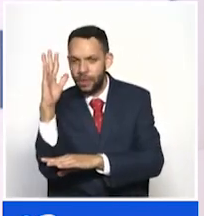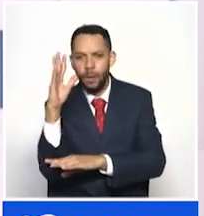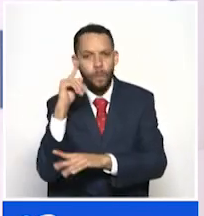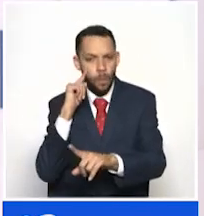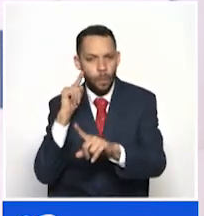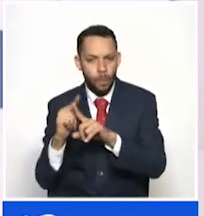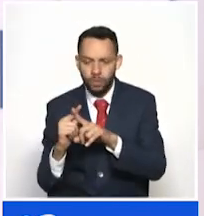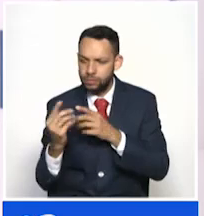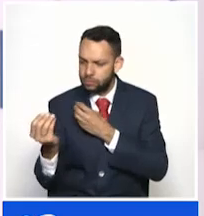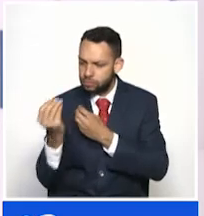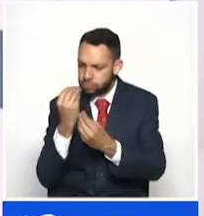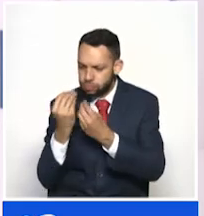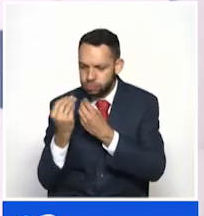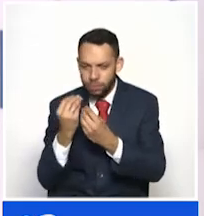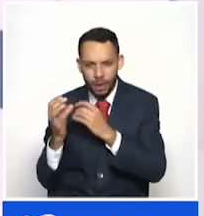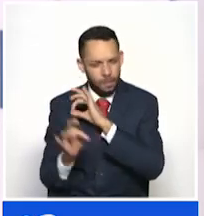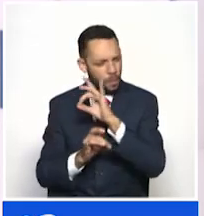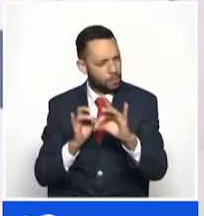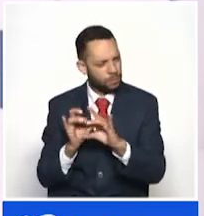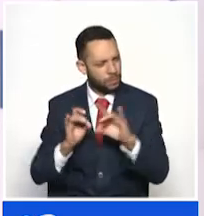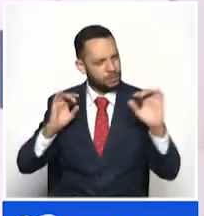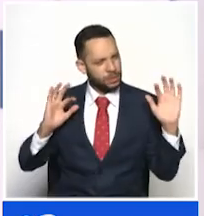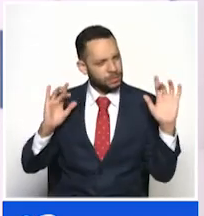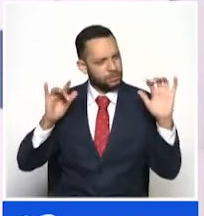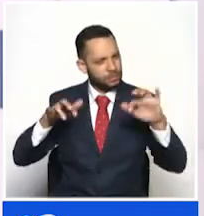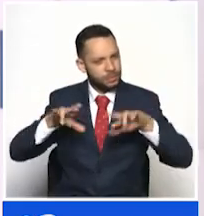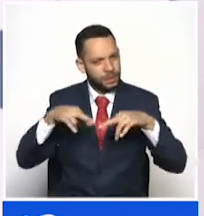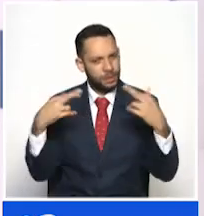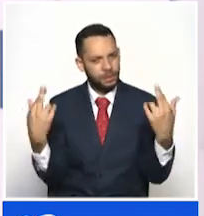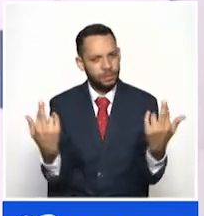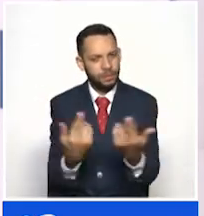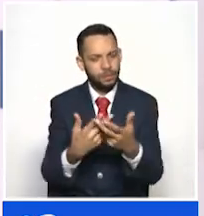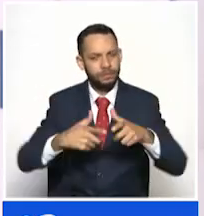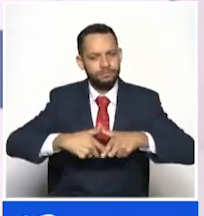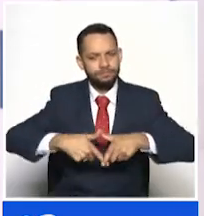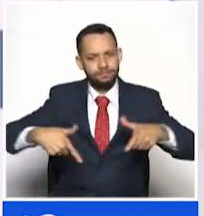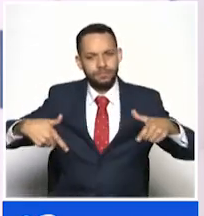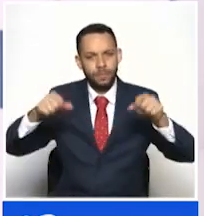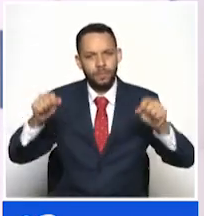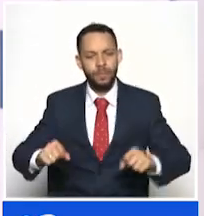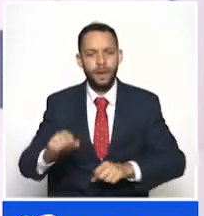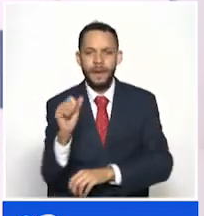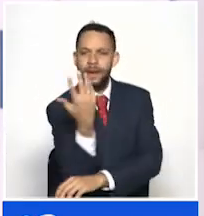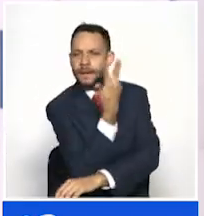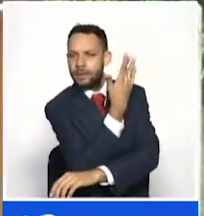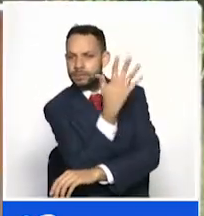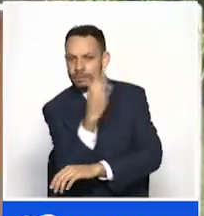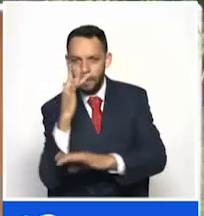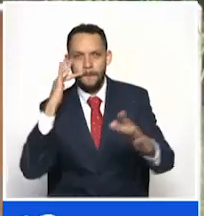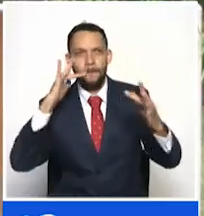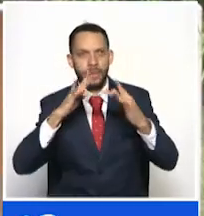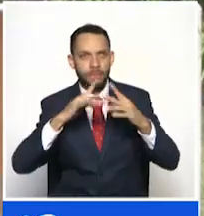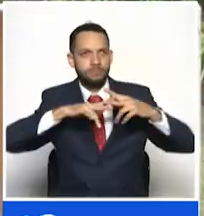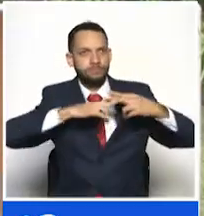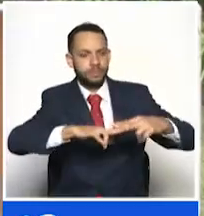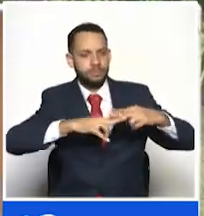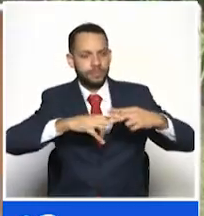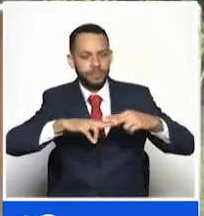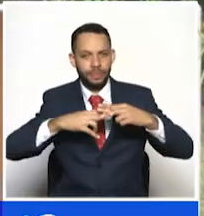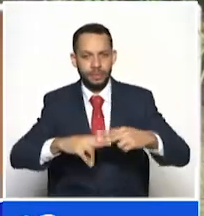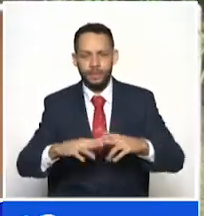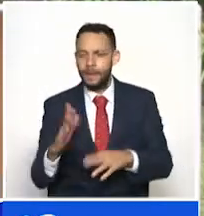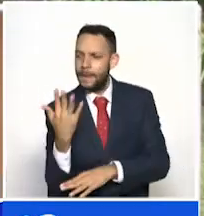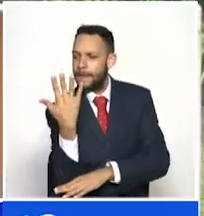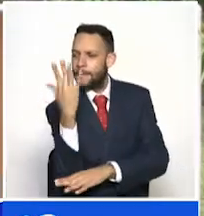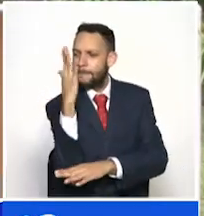mediante un evento en el que también se oficializó la cadena productiva de la misma. El paraíso del